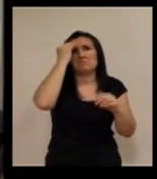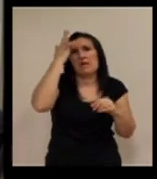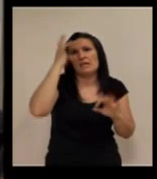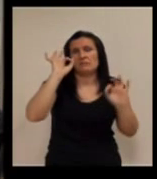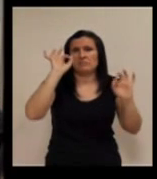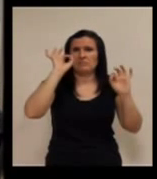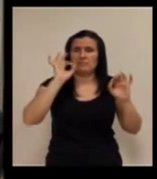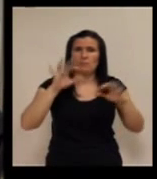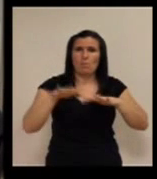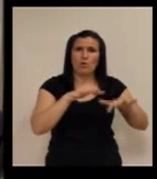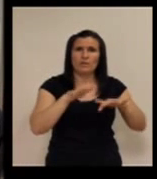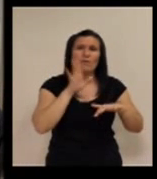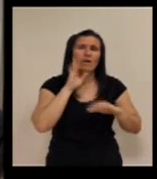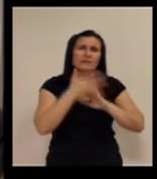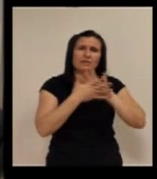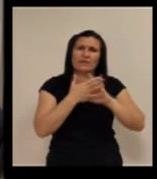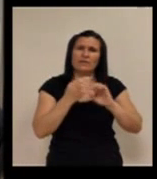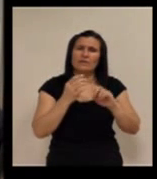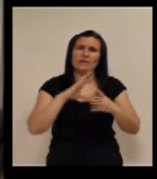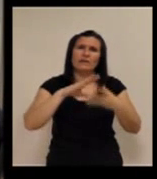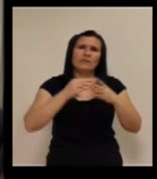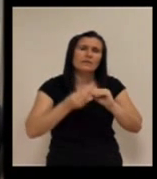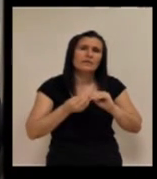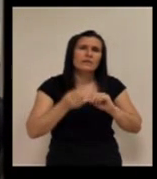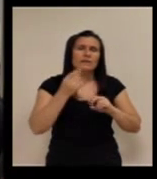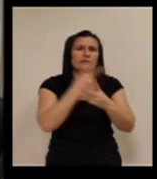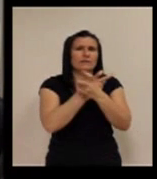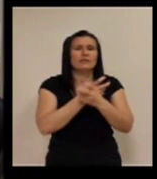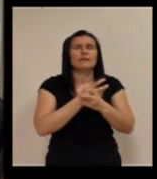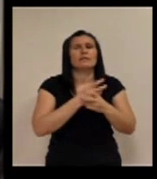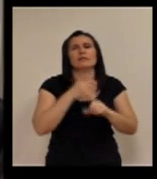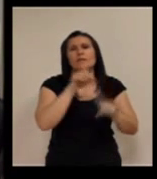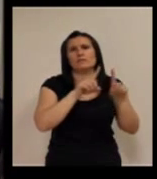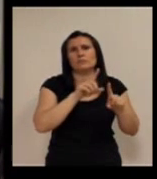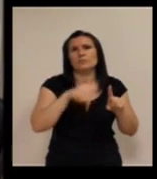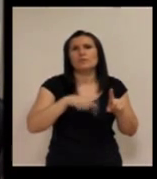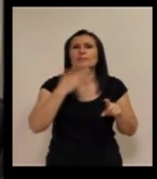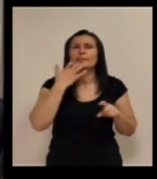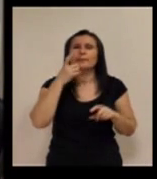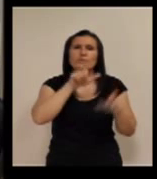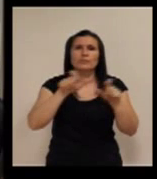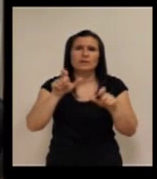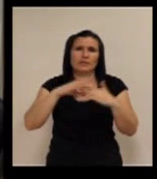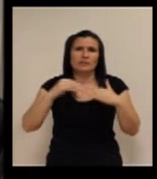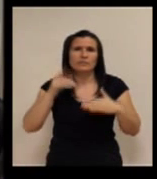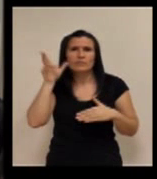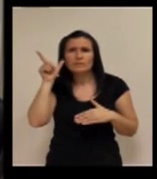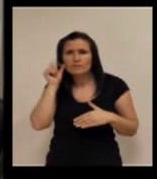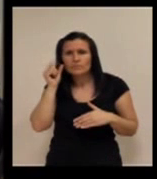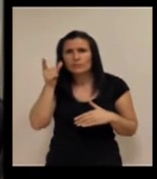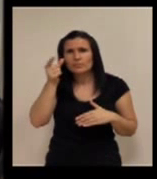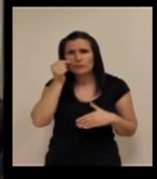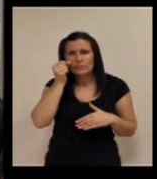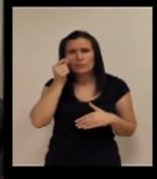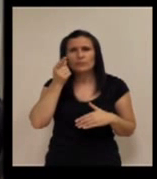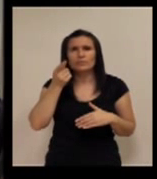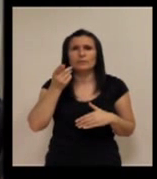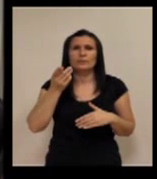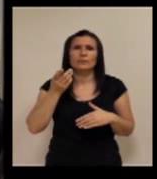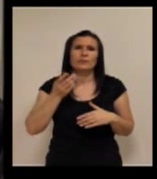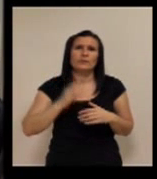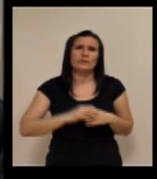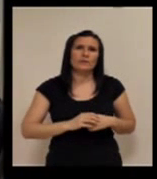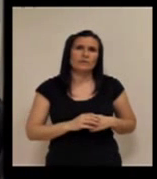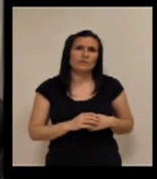horas de motricidad, imagino, por lo que estáis hablando de artrosis y tal. El tema de personas con discapacidad auditiva, discapacidad visual,